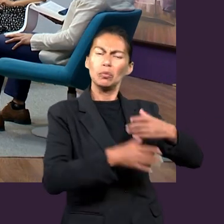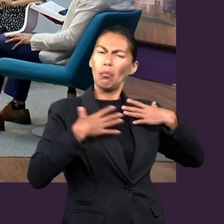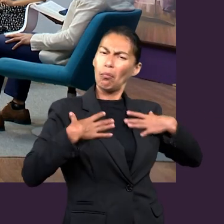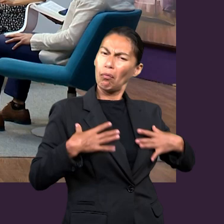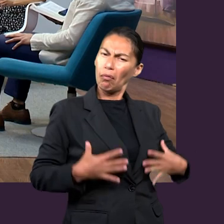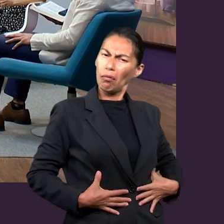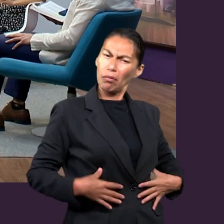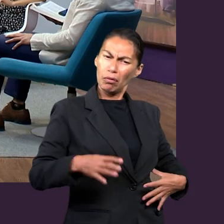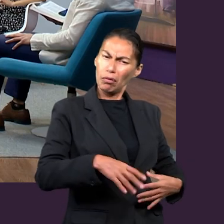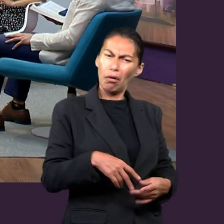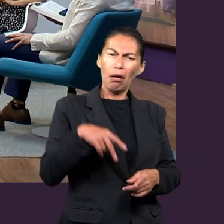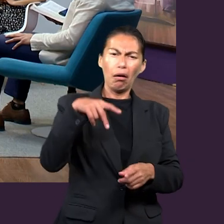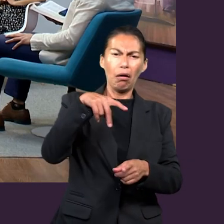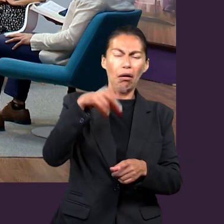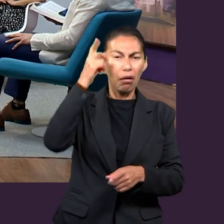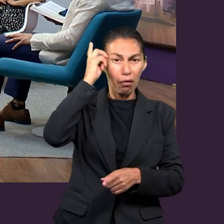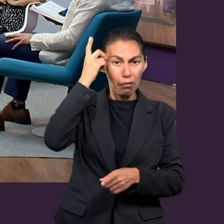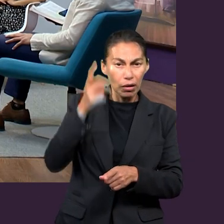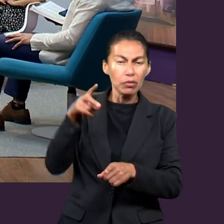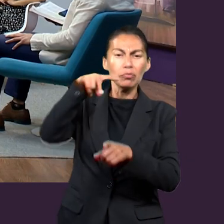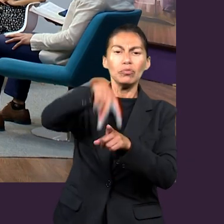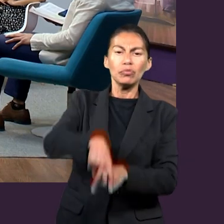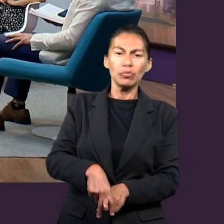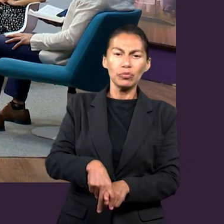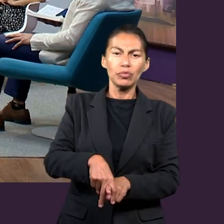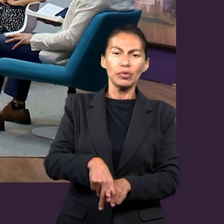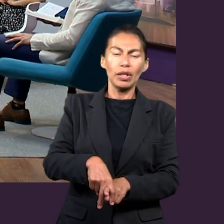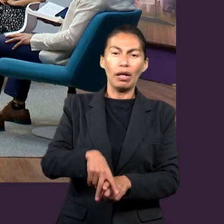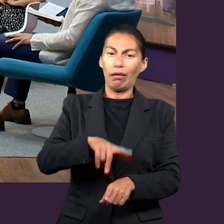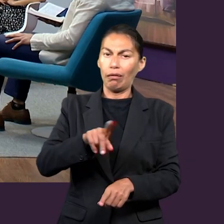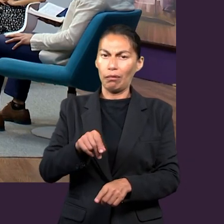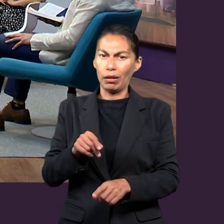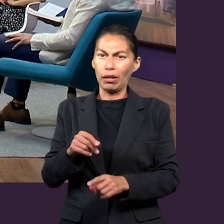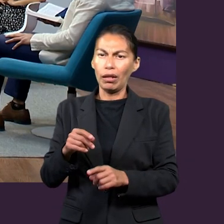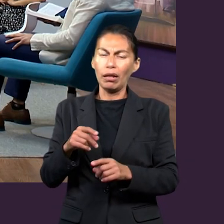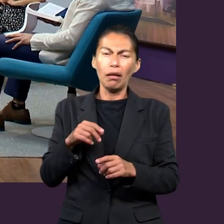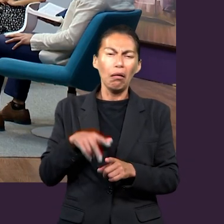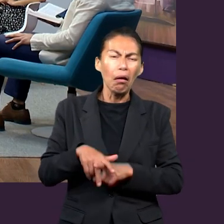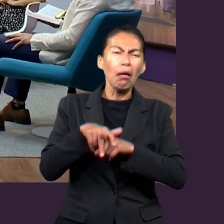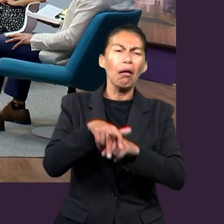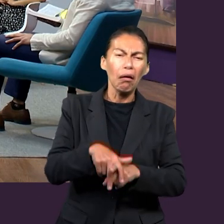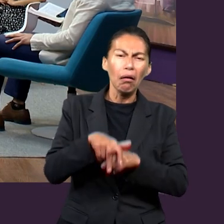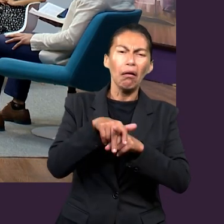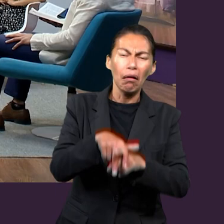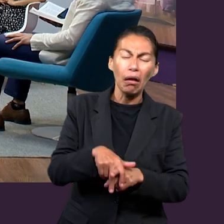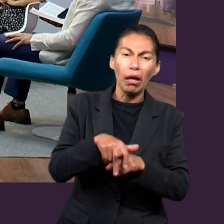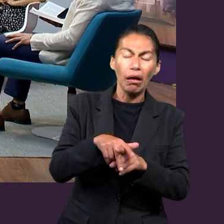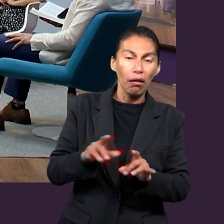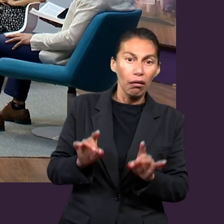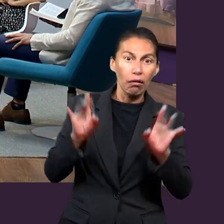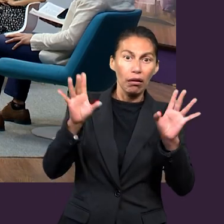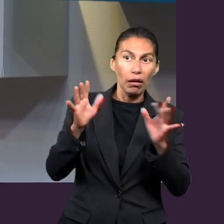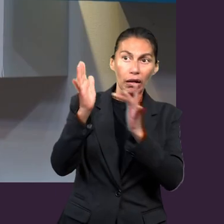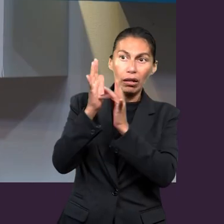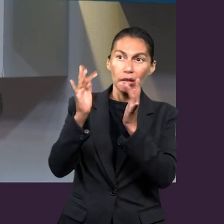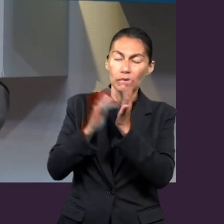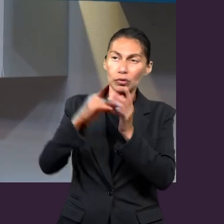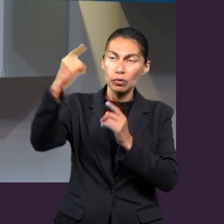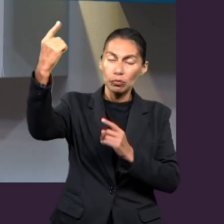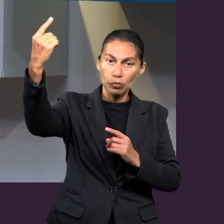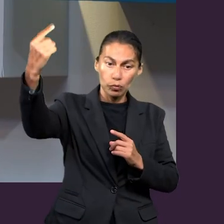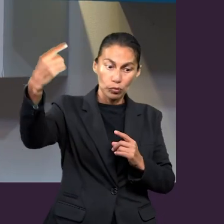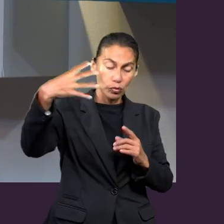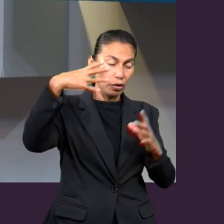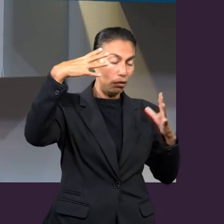y tal, todos sabemos el encuentro que tuvo con Jesús. Y cuando Pablo se convierte, cuando Saulo se convierte